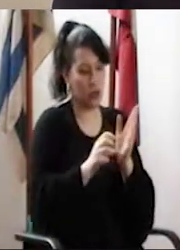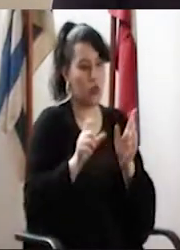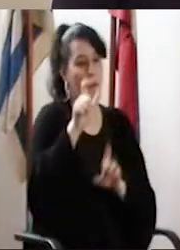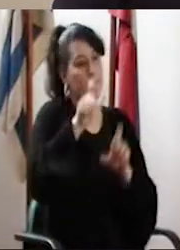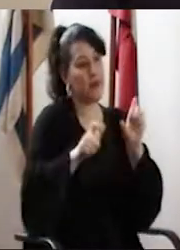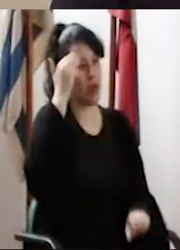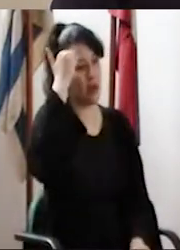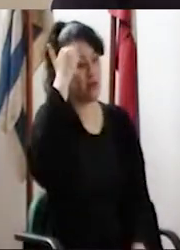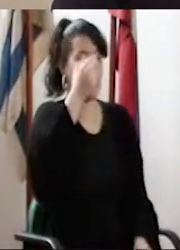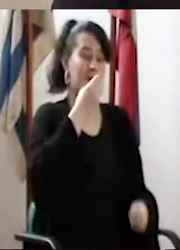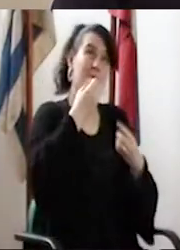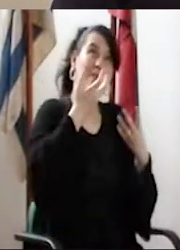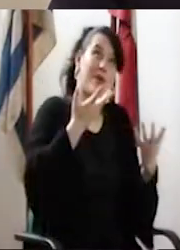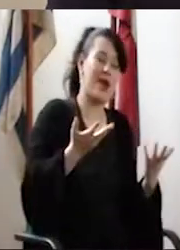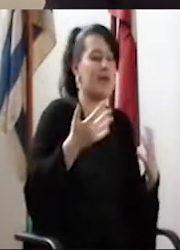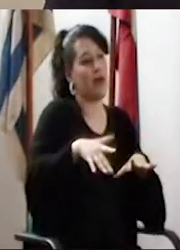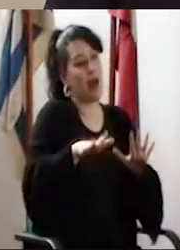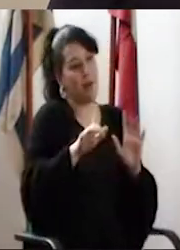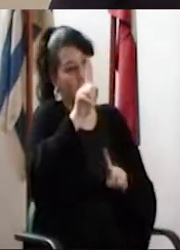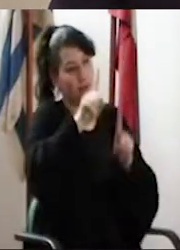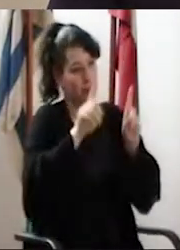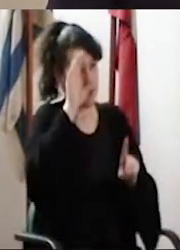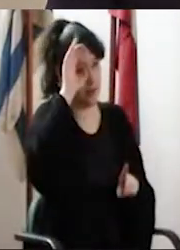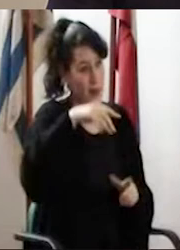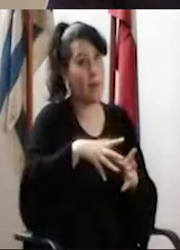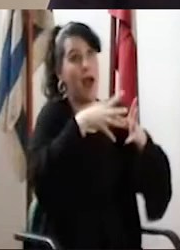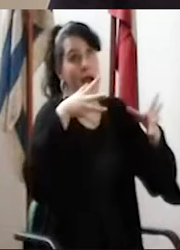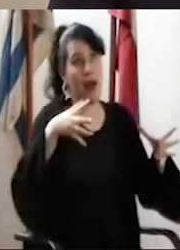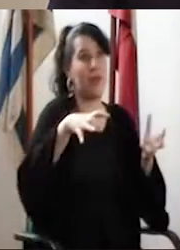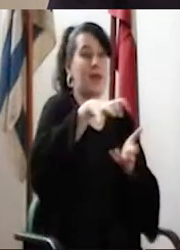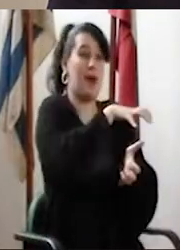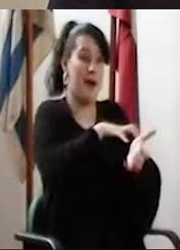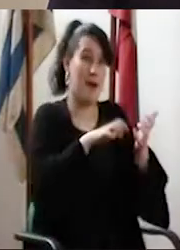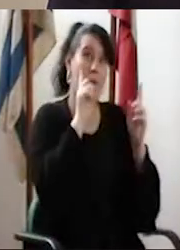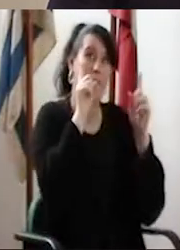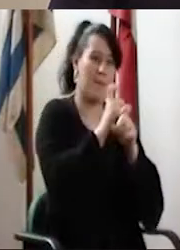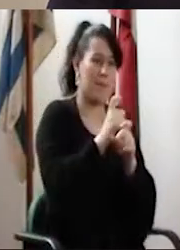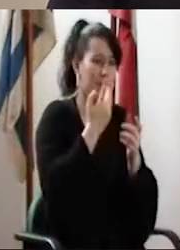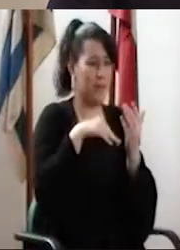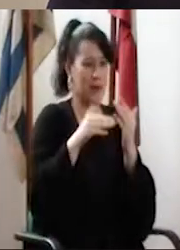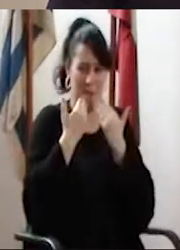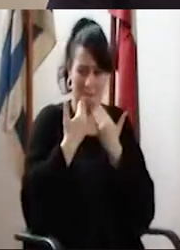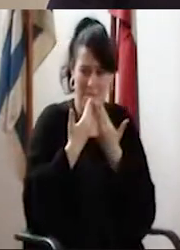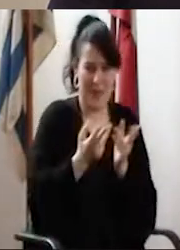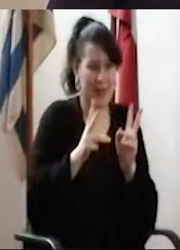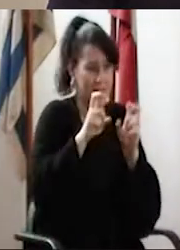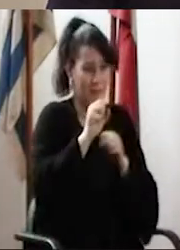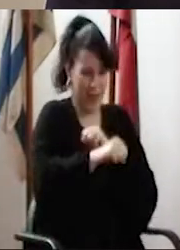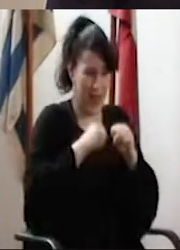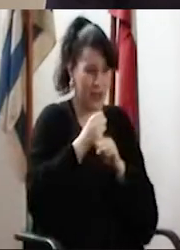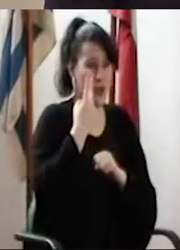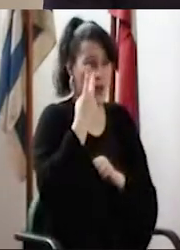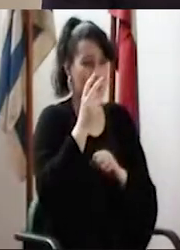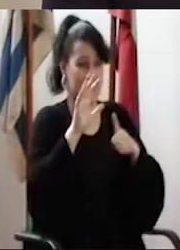Estatuto del Personal Docente. Bueno, ¿será que la universidad actual es más grande y más compleja? Pero ahora empezó a